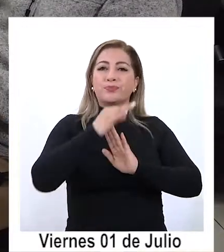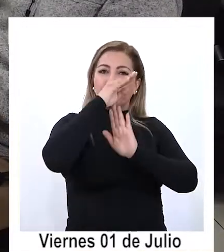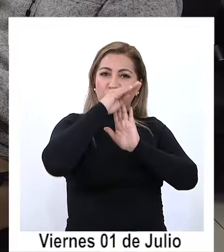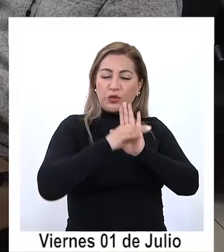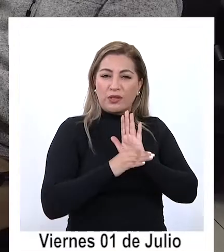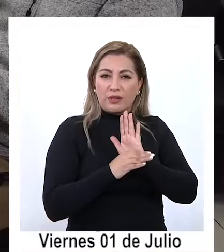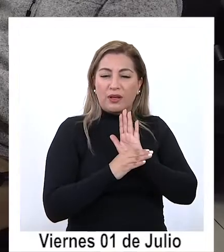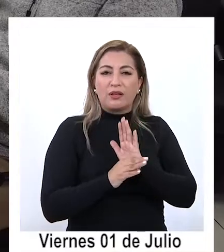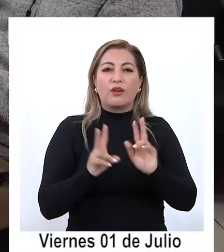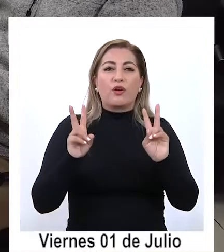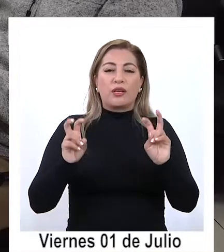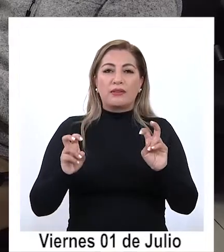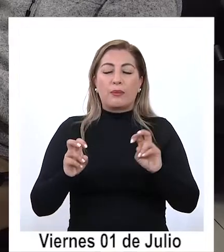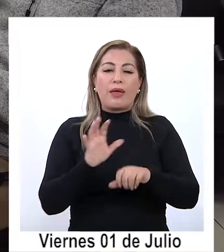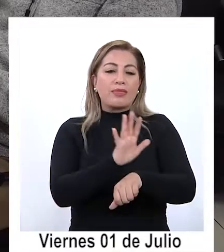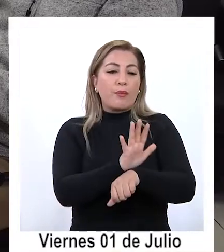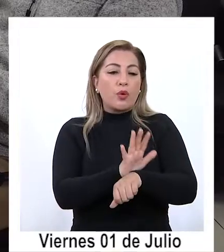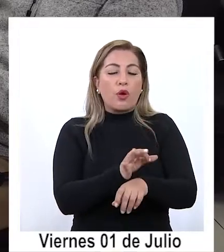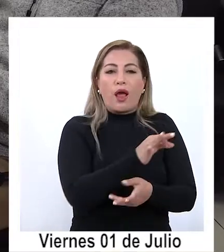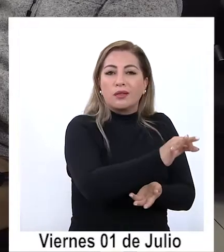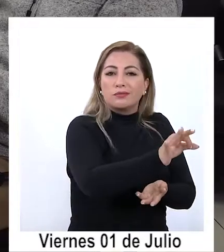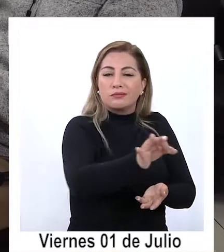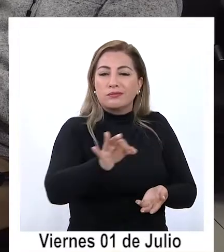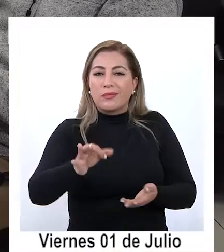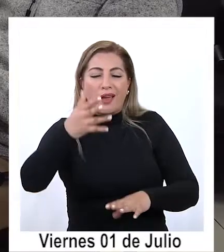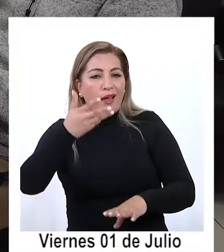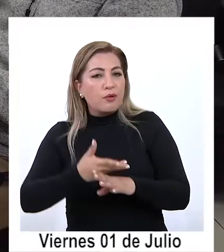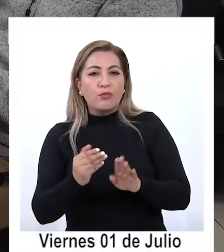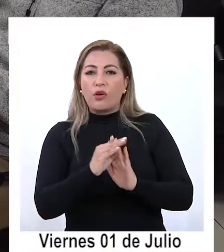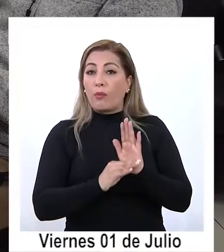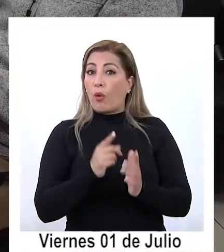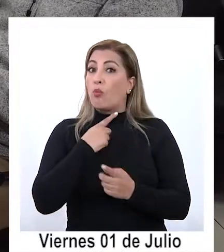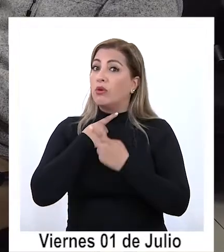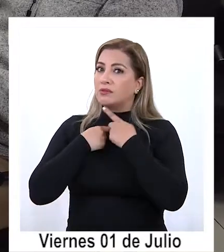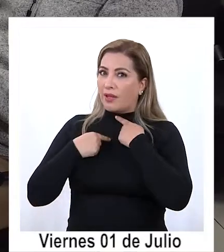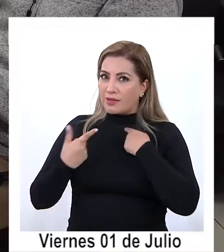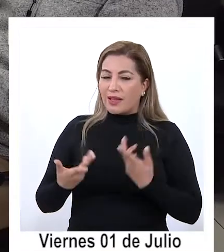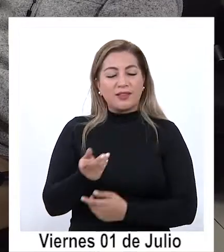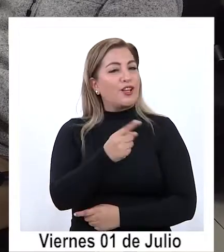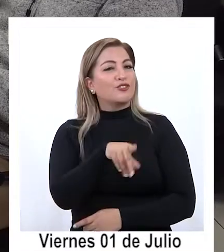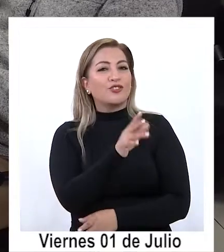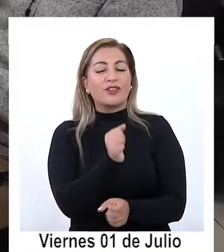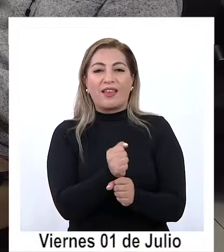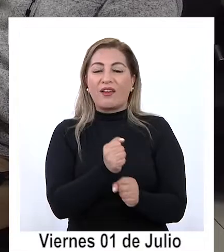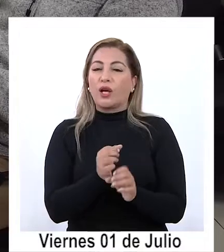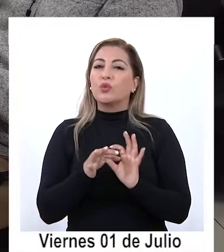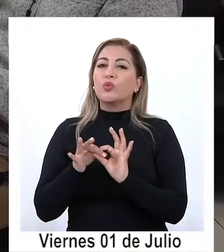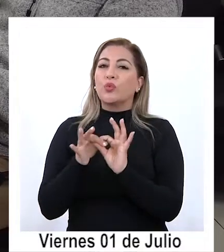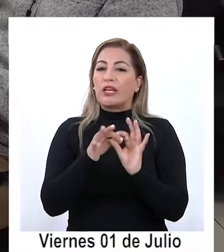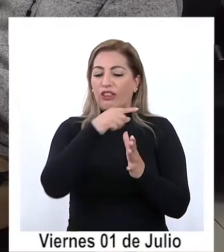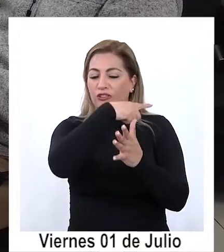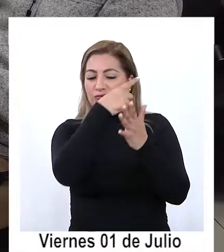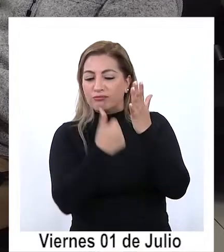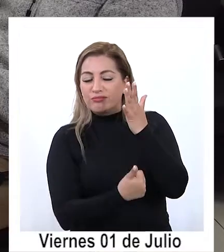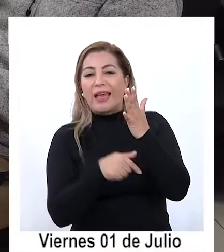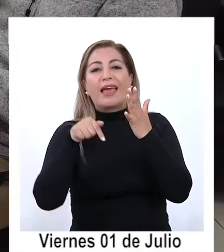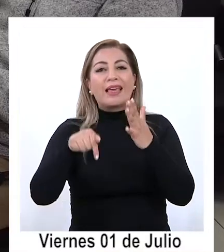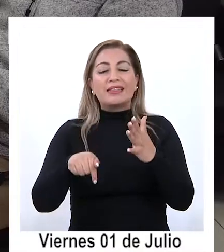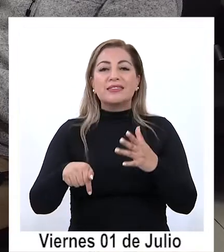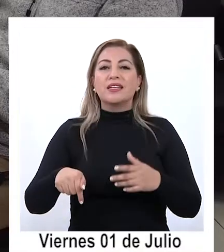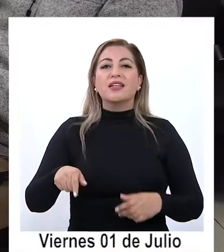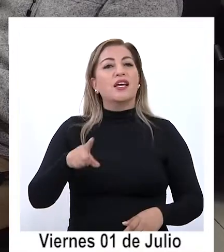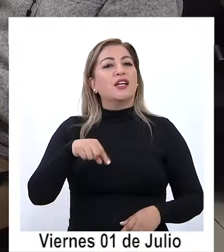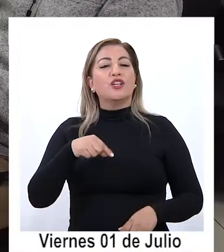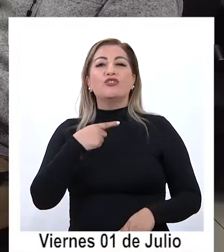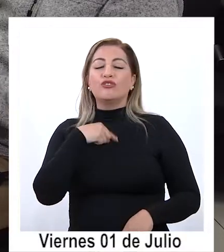también con el tamarugal tenemos unos pero bastante interesantes y por lo tanto vamos a trabajar en conjunto ese es el espíritu esa